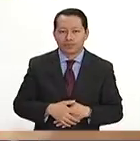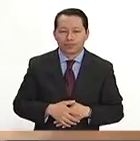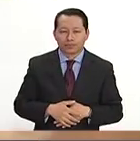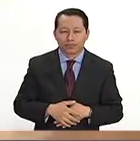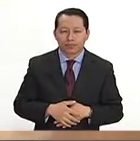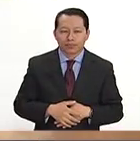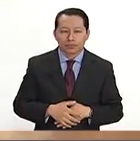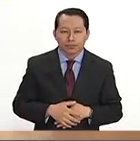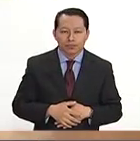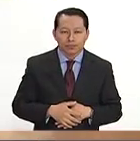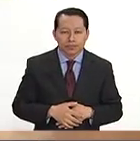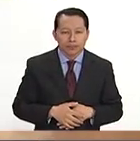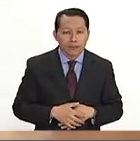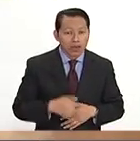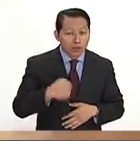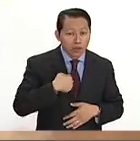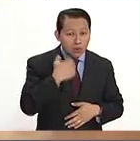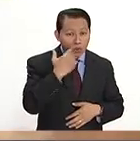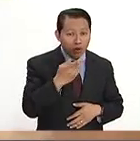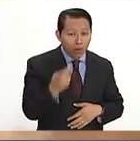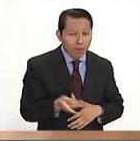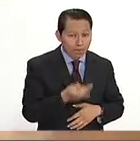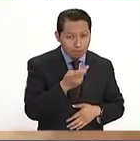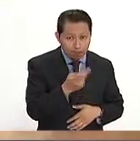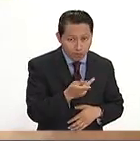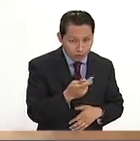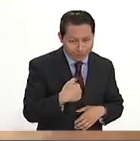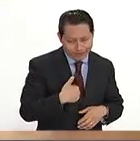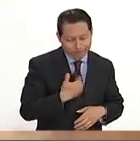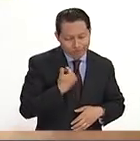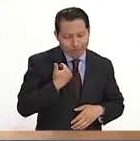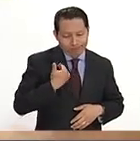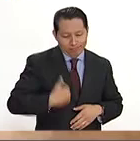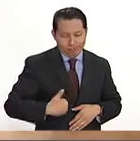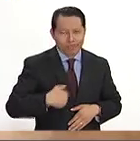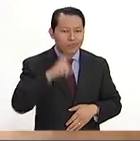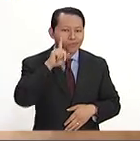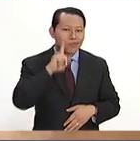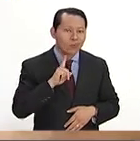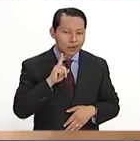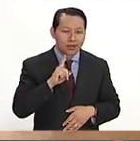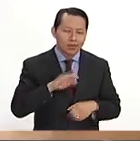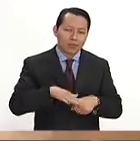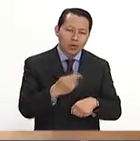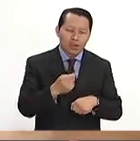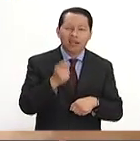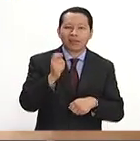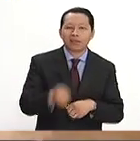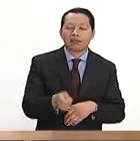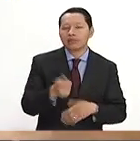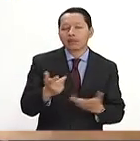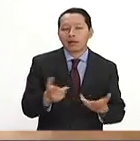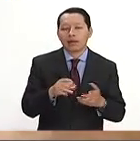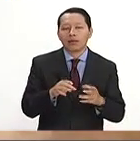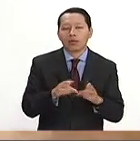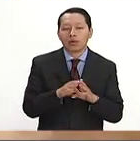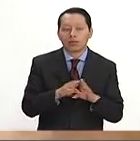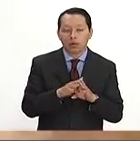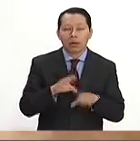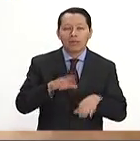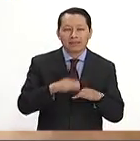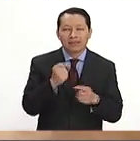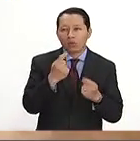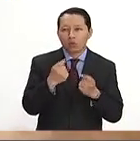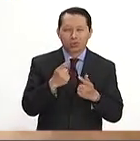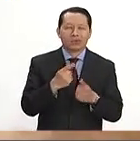una pregunta y lo voy a preguntar como mujer, porque es una pregunta que a muchas incomoda,